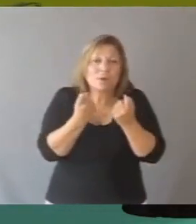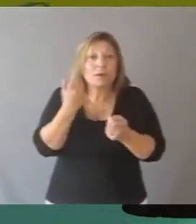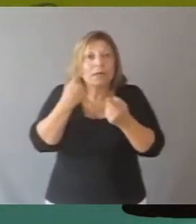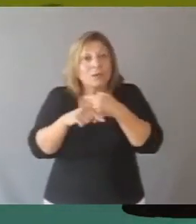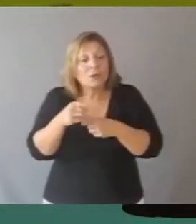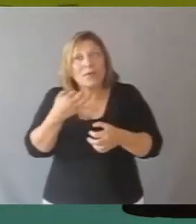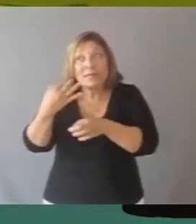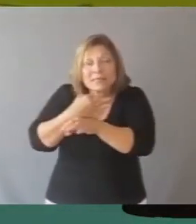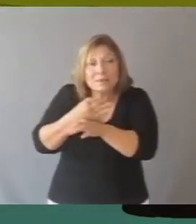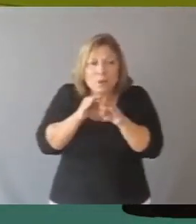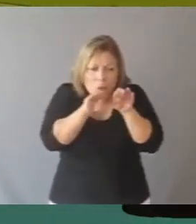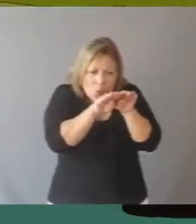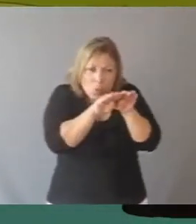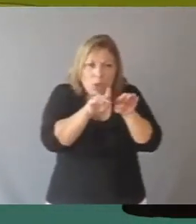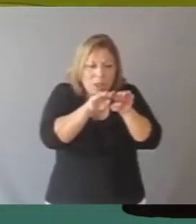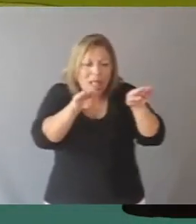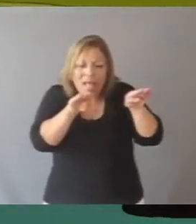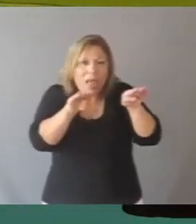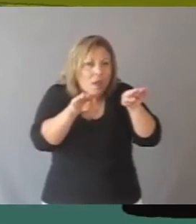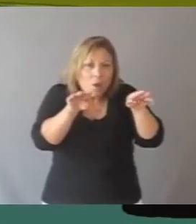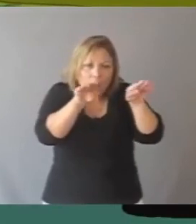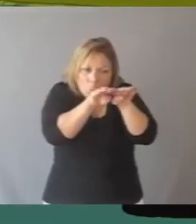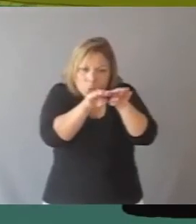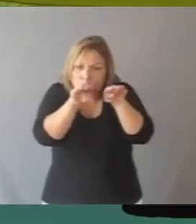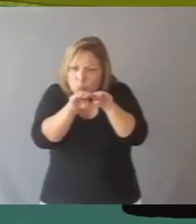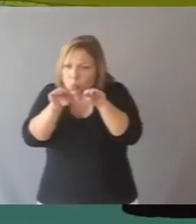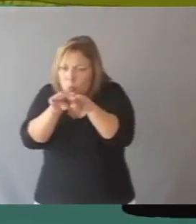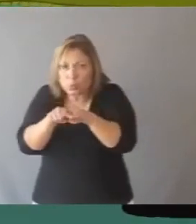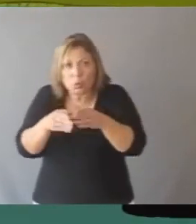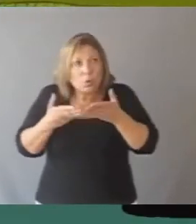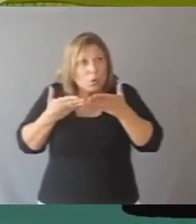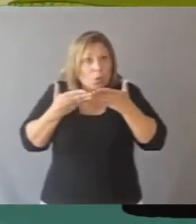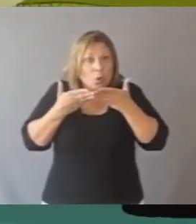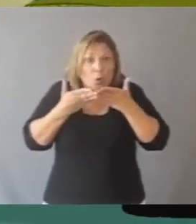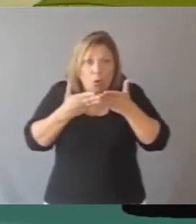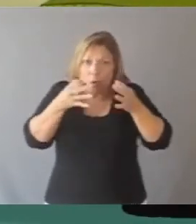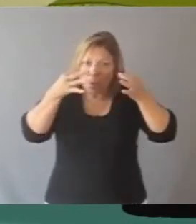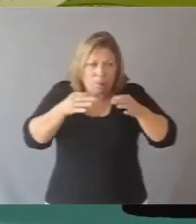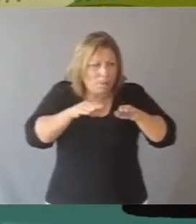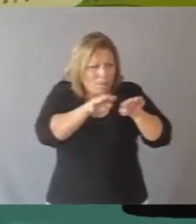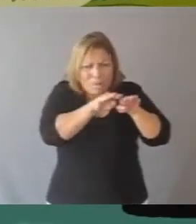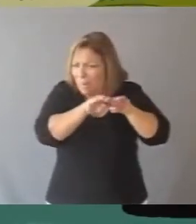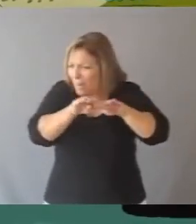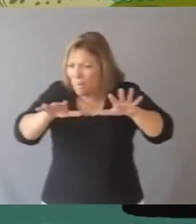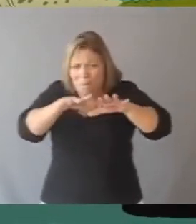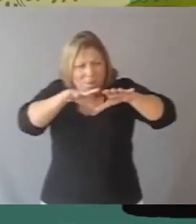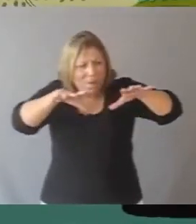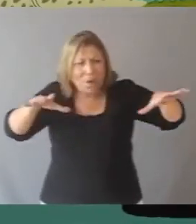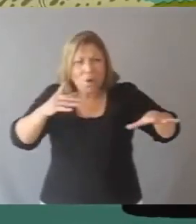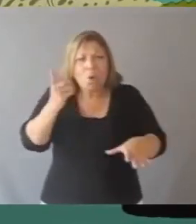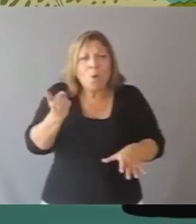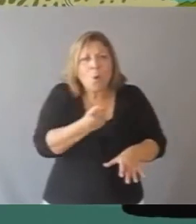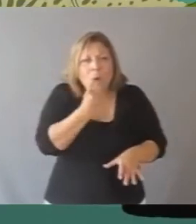surubí colocaron los troncos bien juntos uno al lado del otro. Era un dique realmente formidable. Hacía